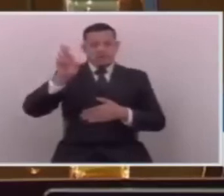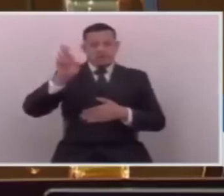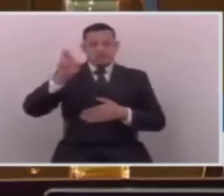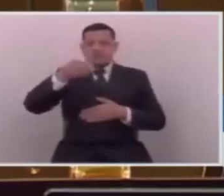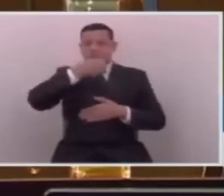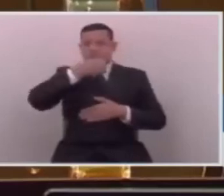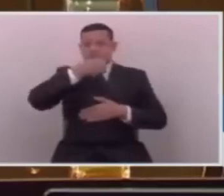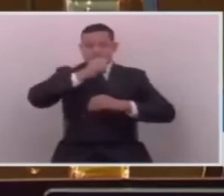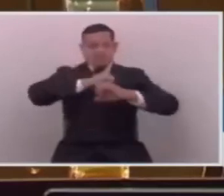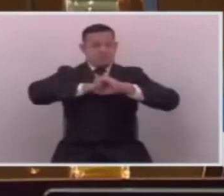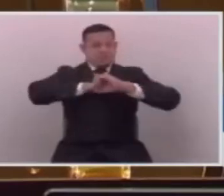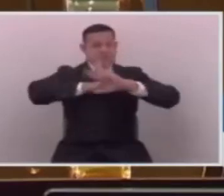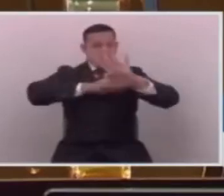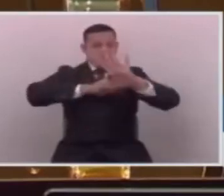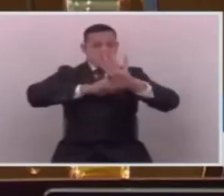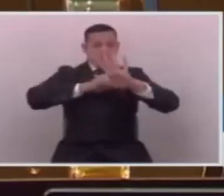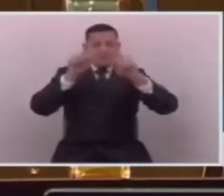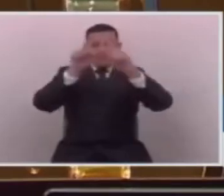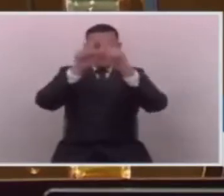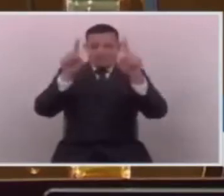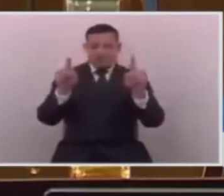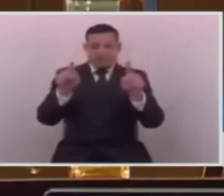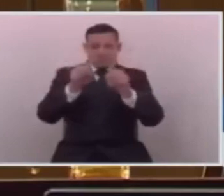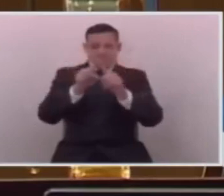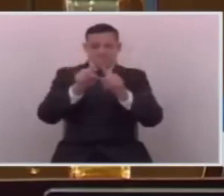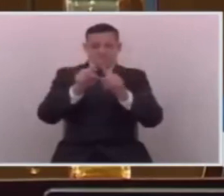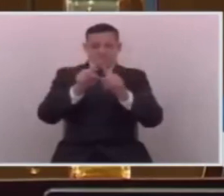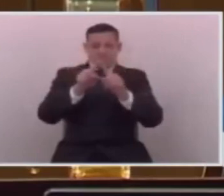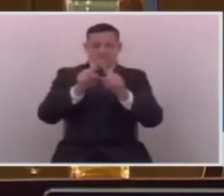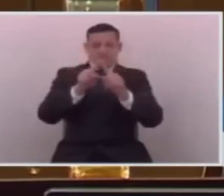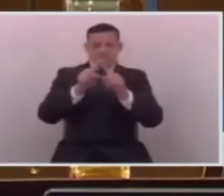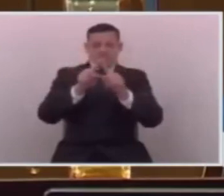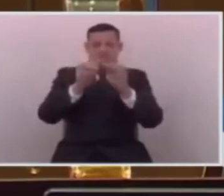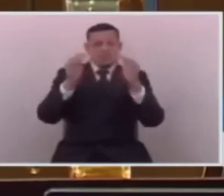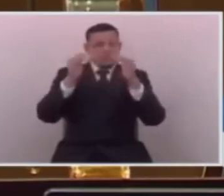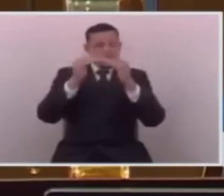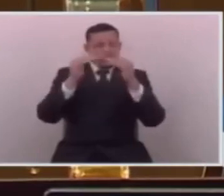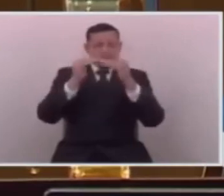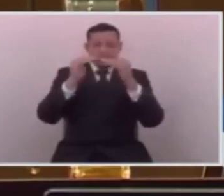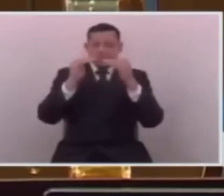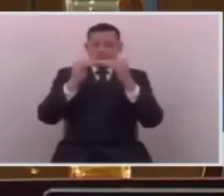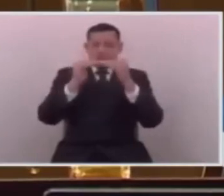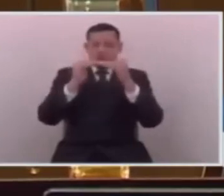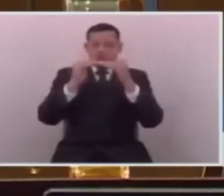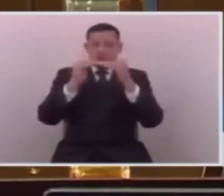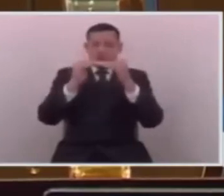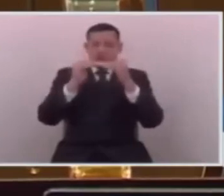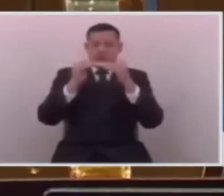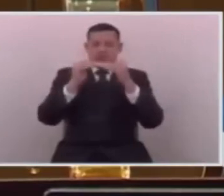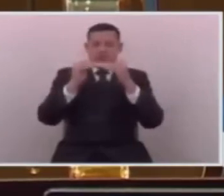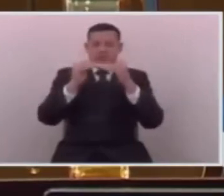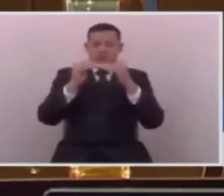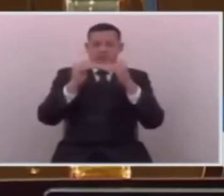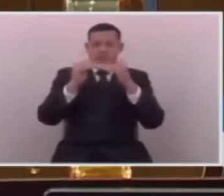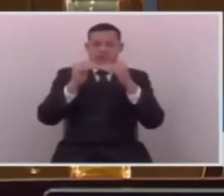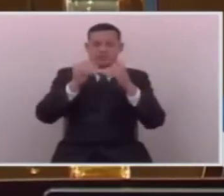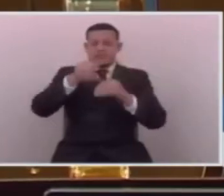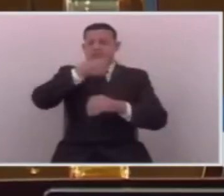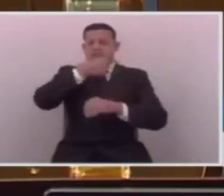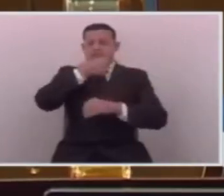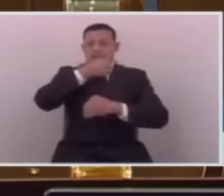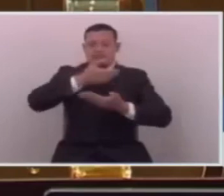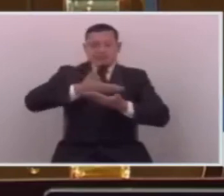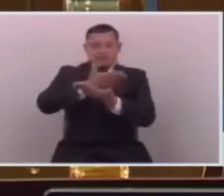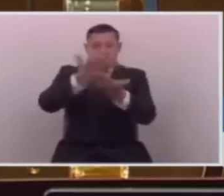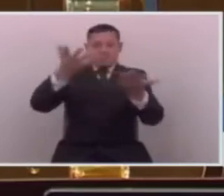contenido, canales que también son para la información